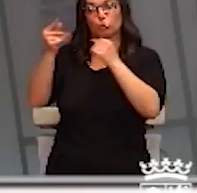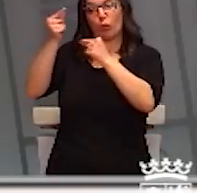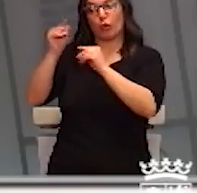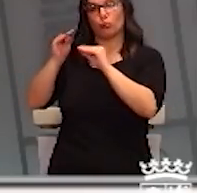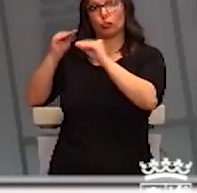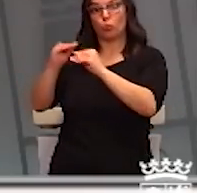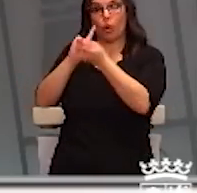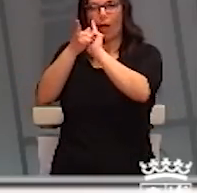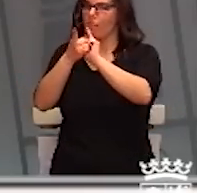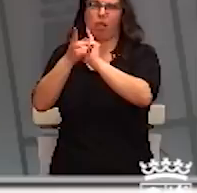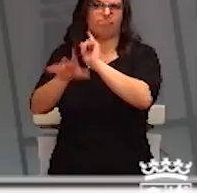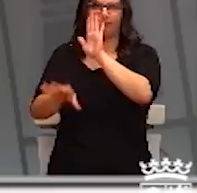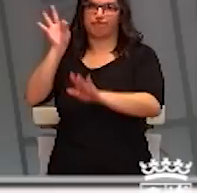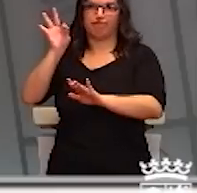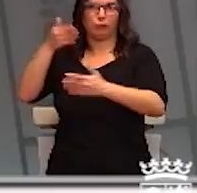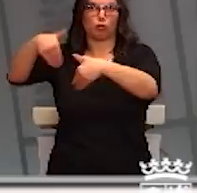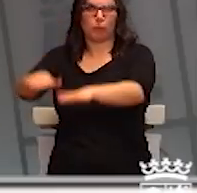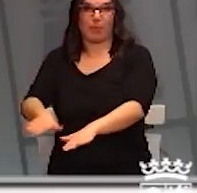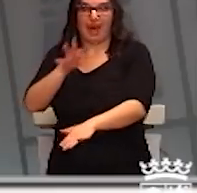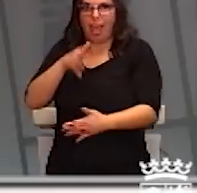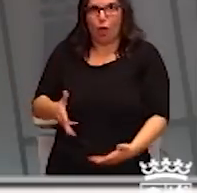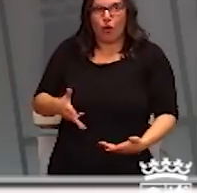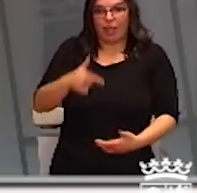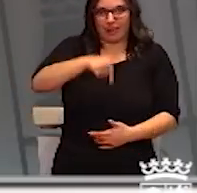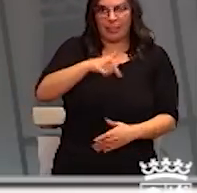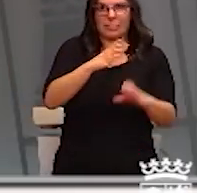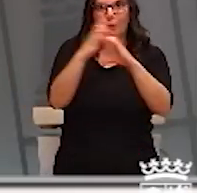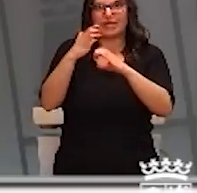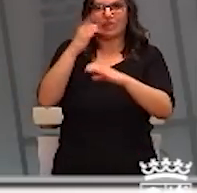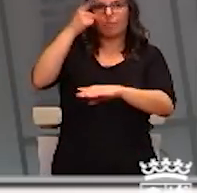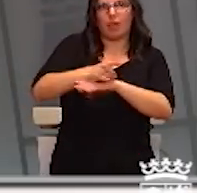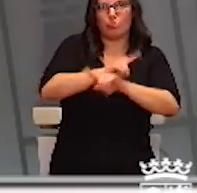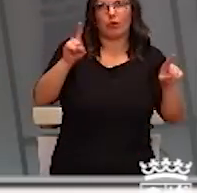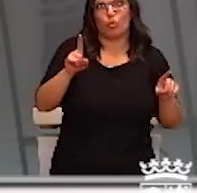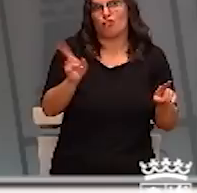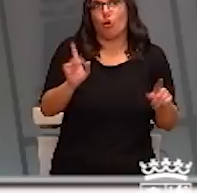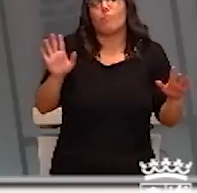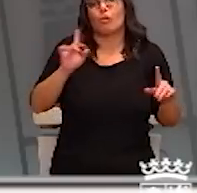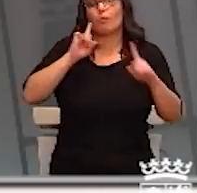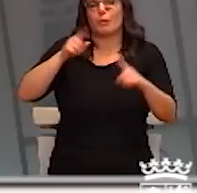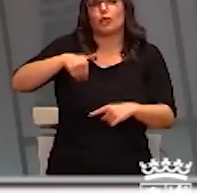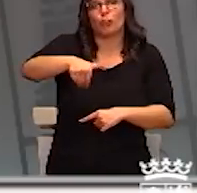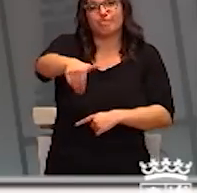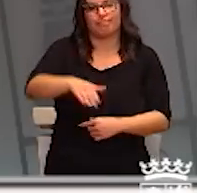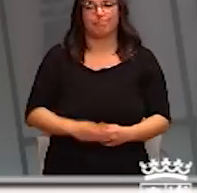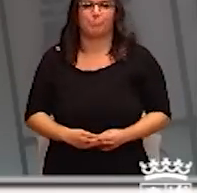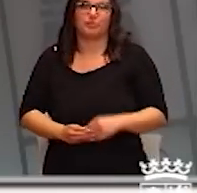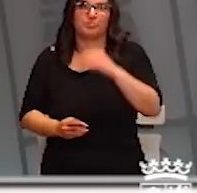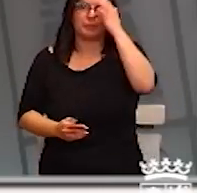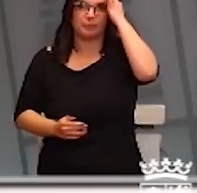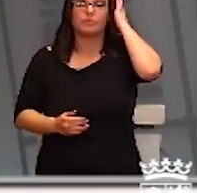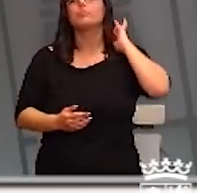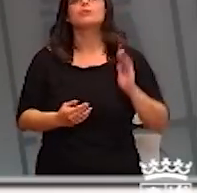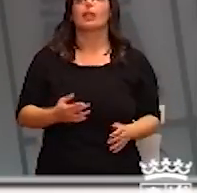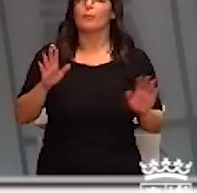epidemiológicos. A día de hoy pues no pero la previsión pero vamos lo que hay que llamar